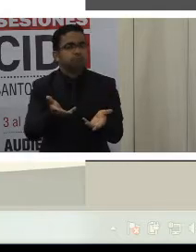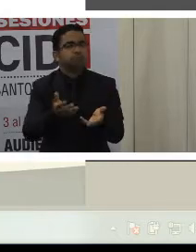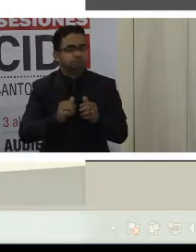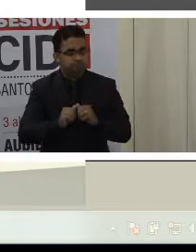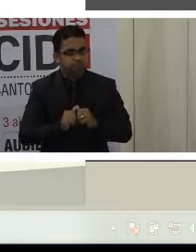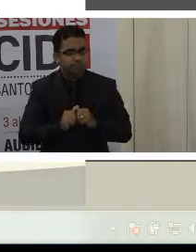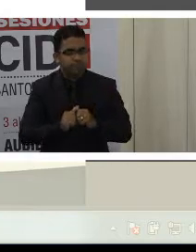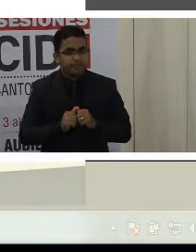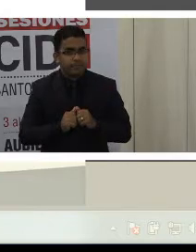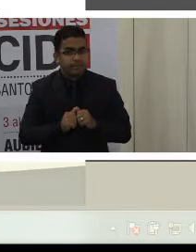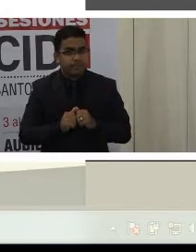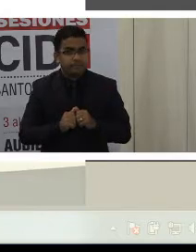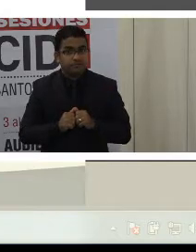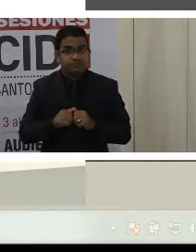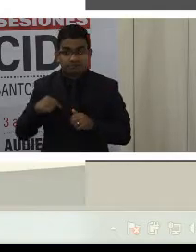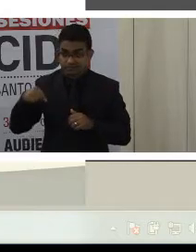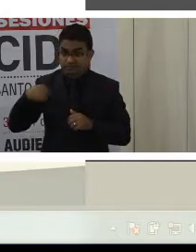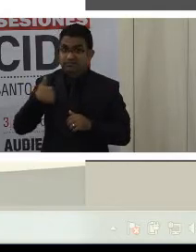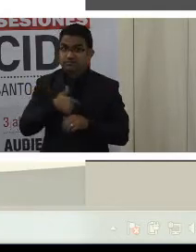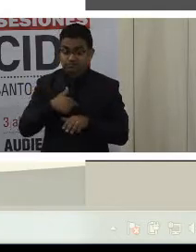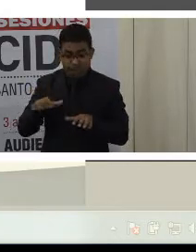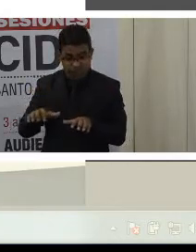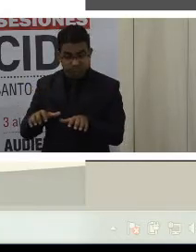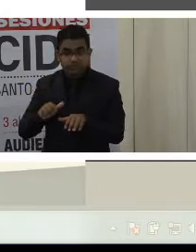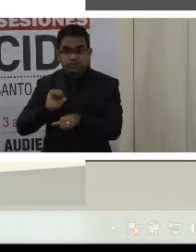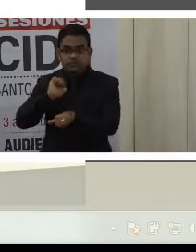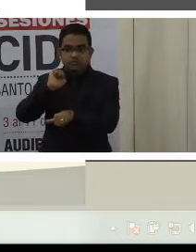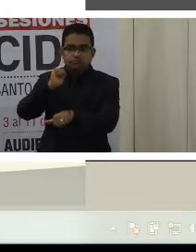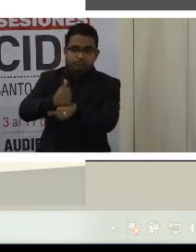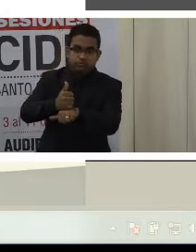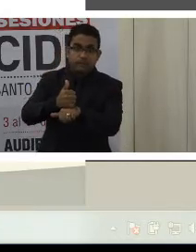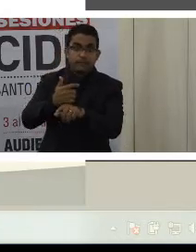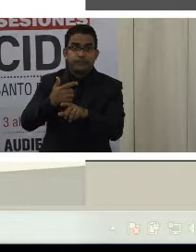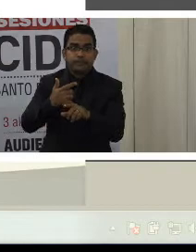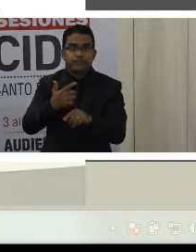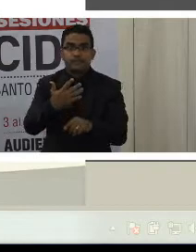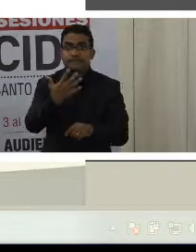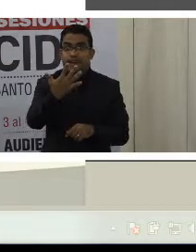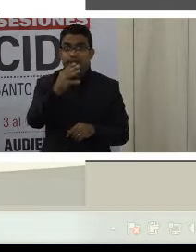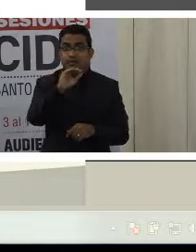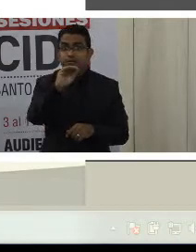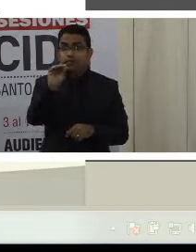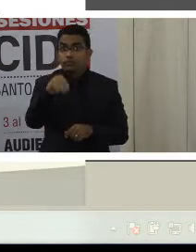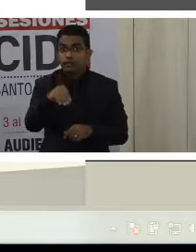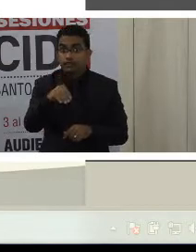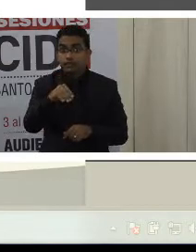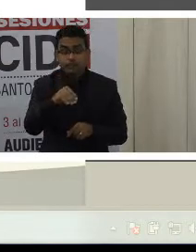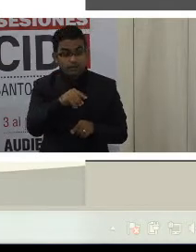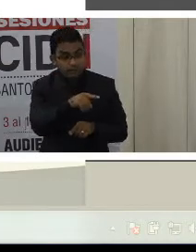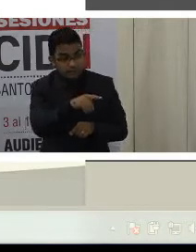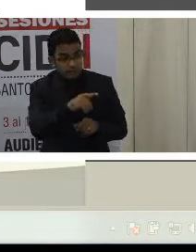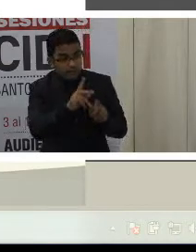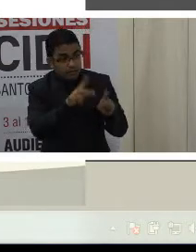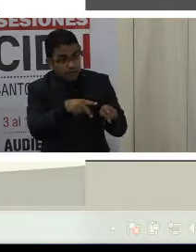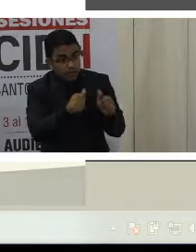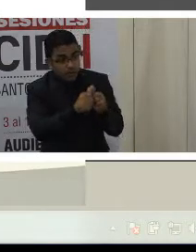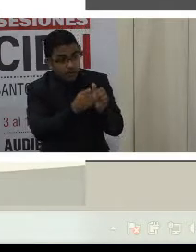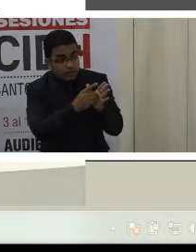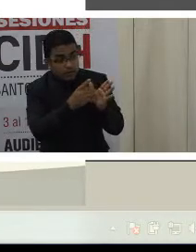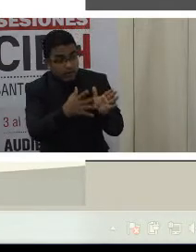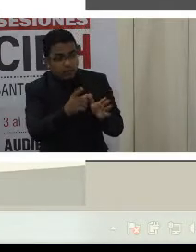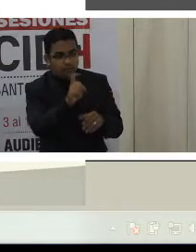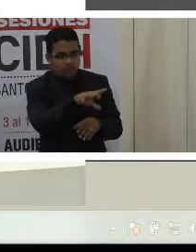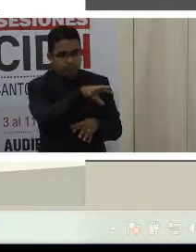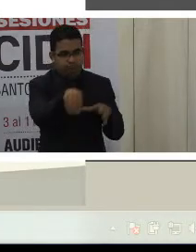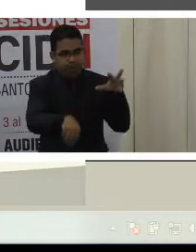las acciones creadas incluyen el establecimiento de una cuota de 5% de personas con discapacidad en la